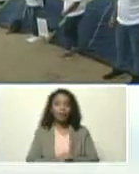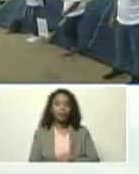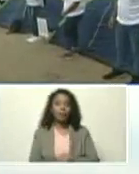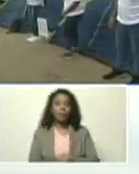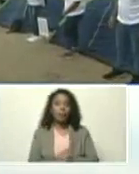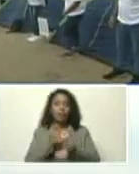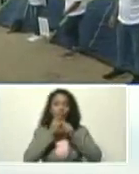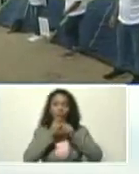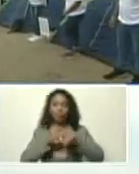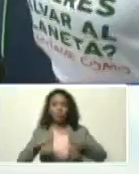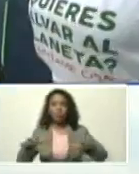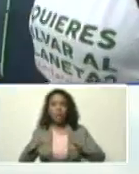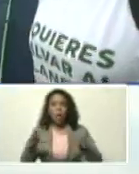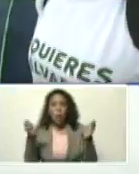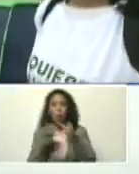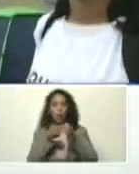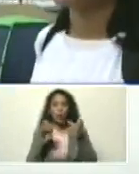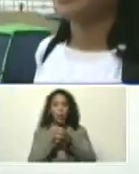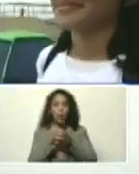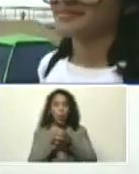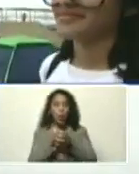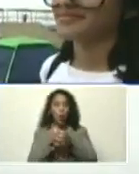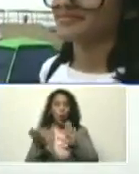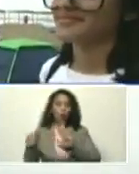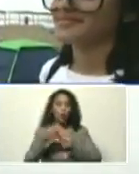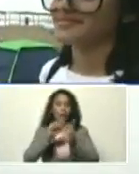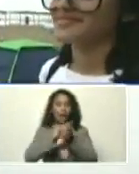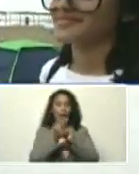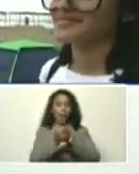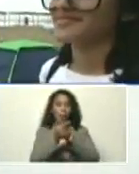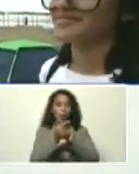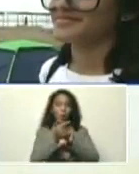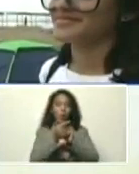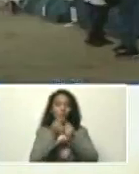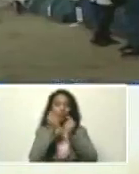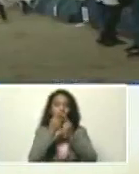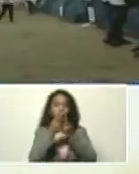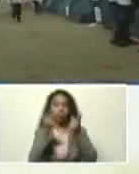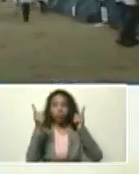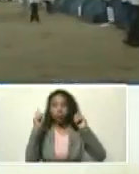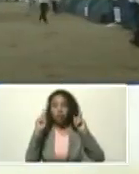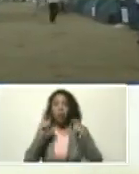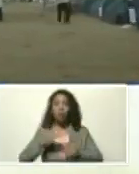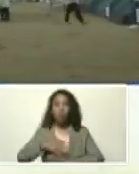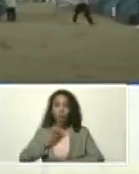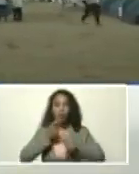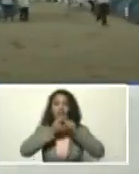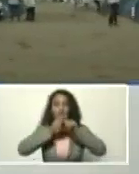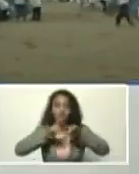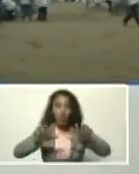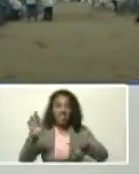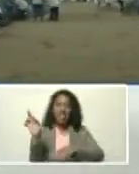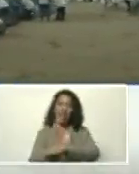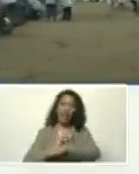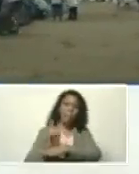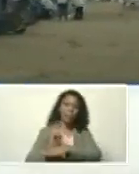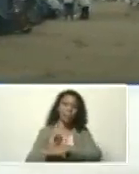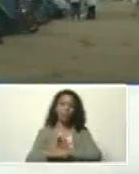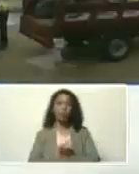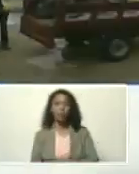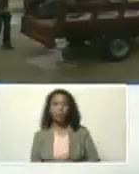miles, las brigadas, contra el cambio climático, se pueden multiplicar rápidamente,